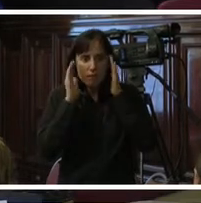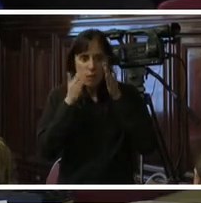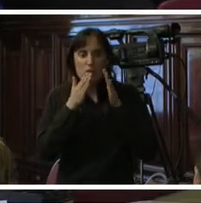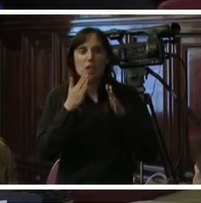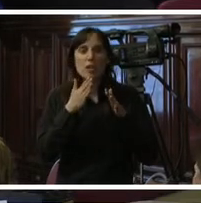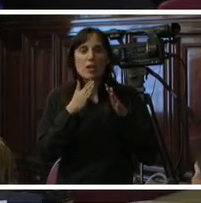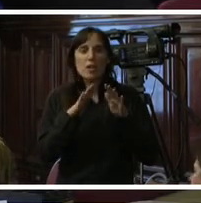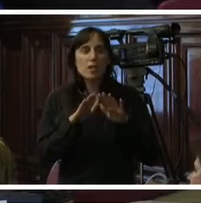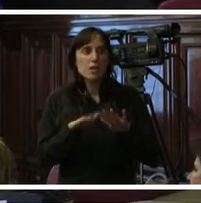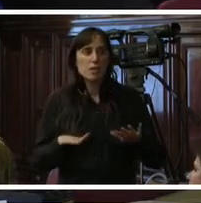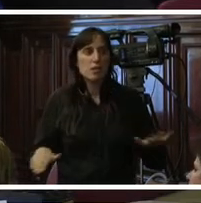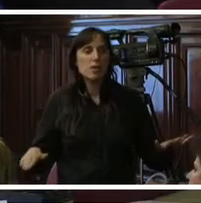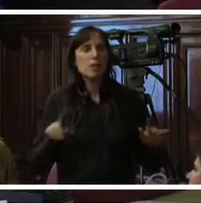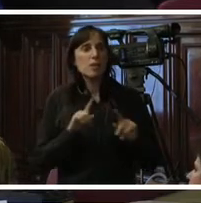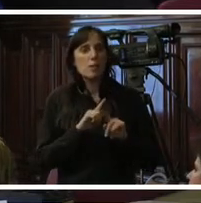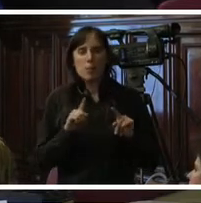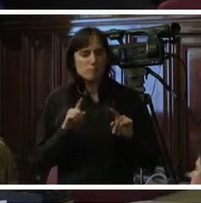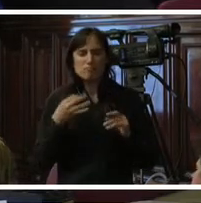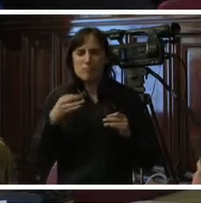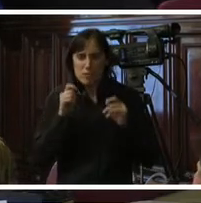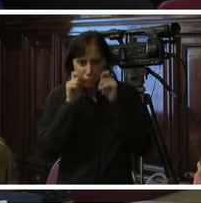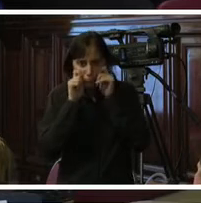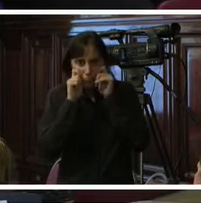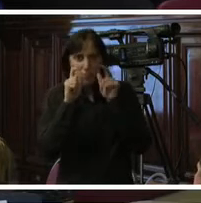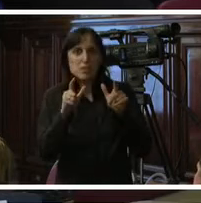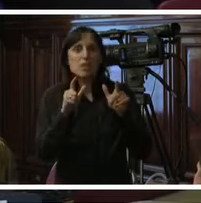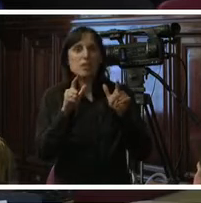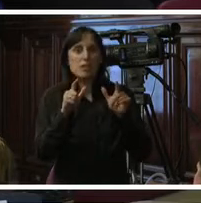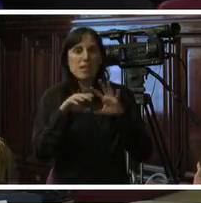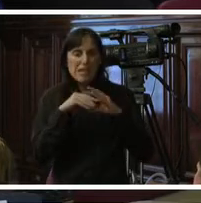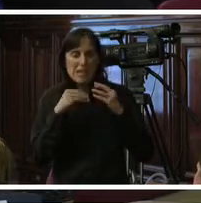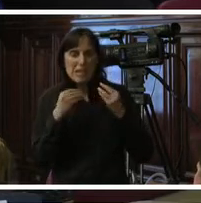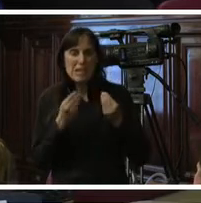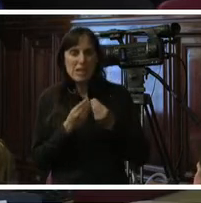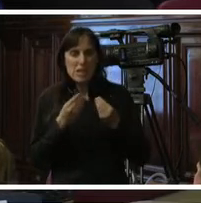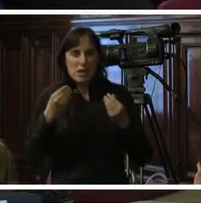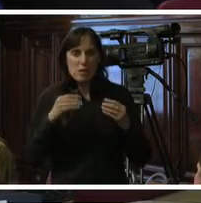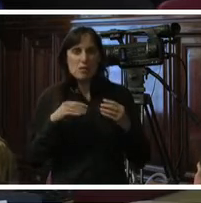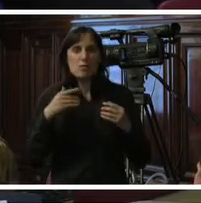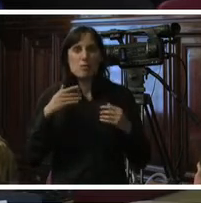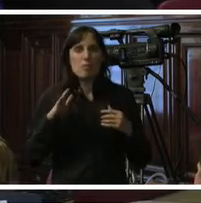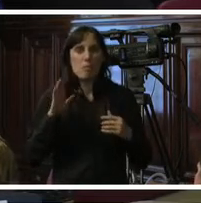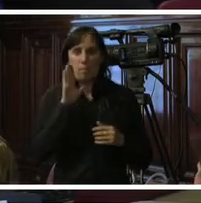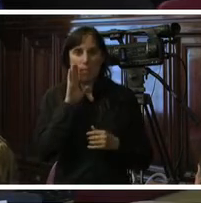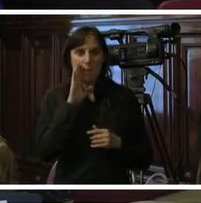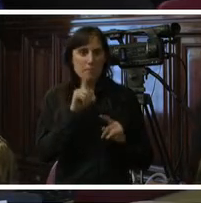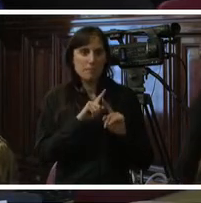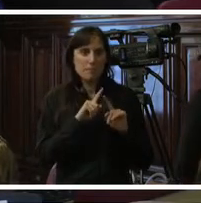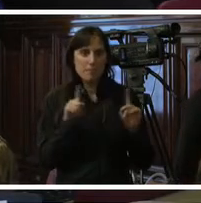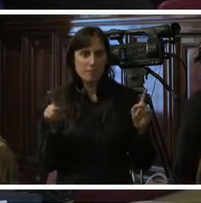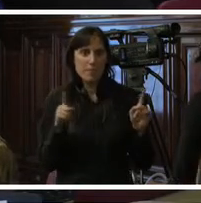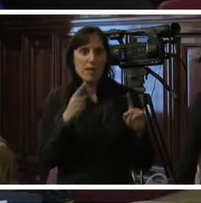niños pero no se atiende la salud digamos integral de las madres de estos niños hay